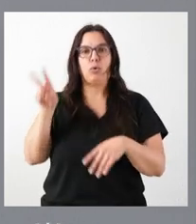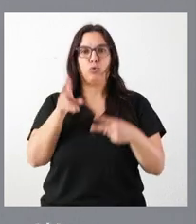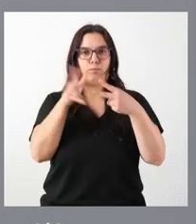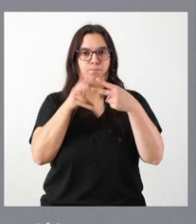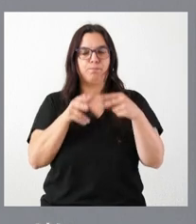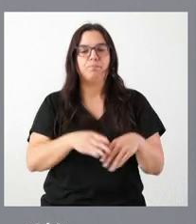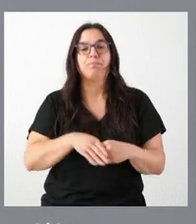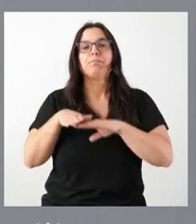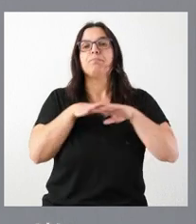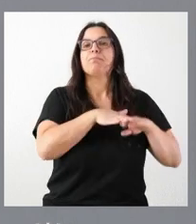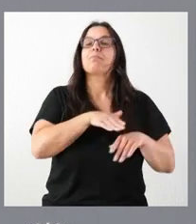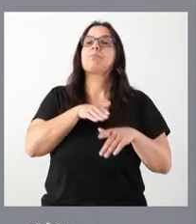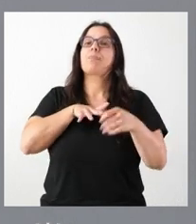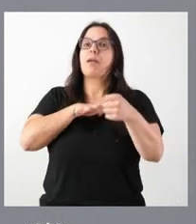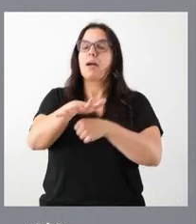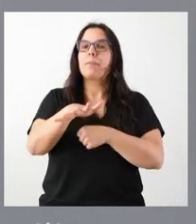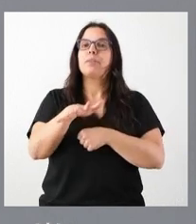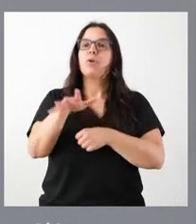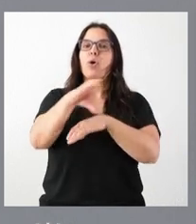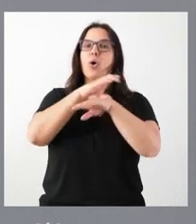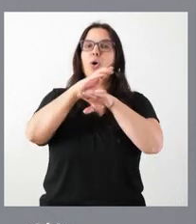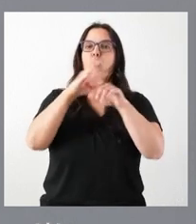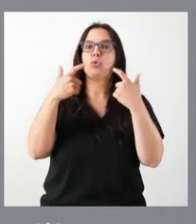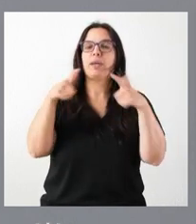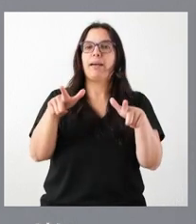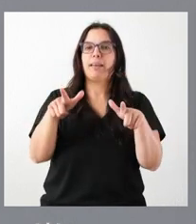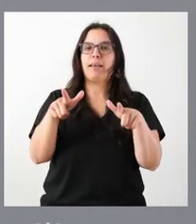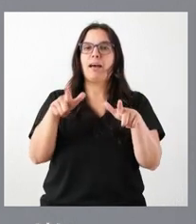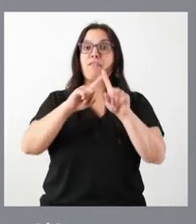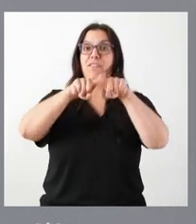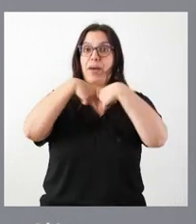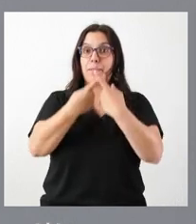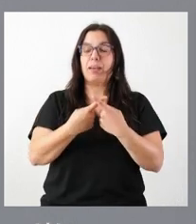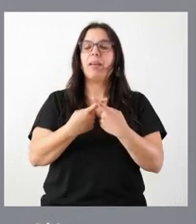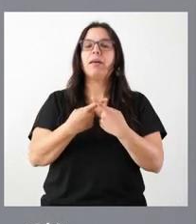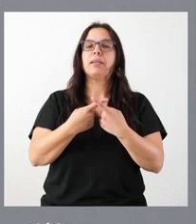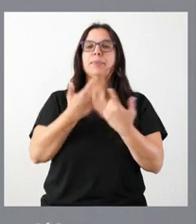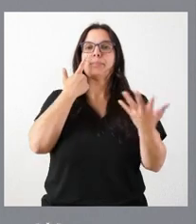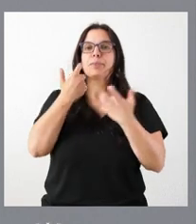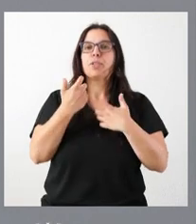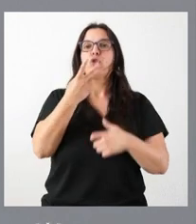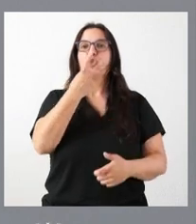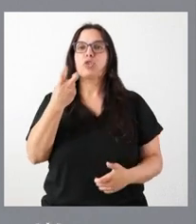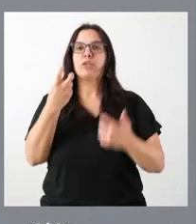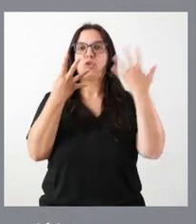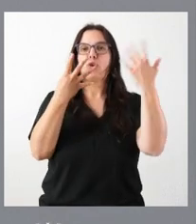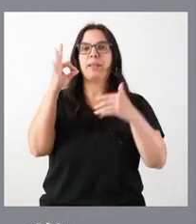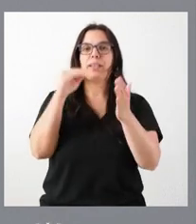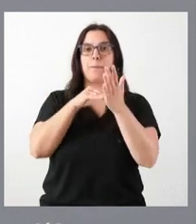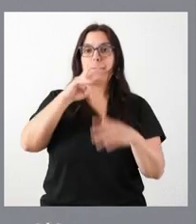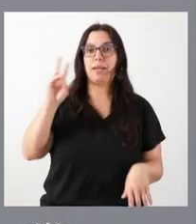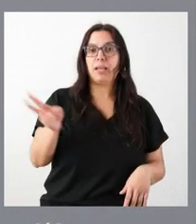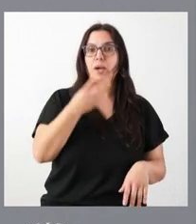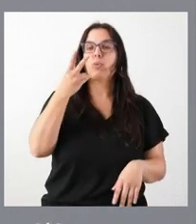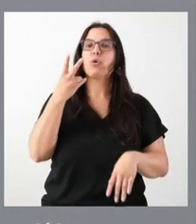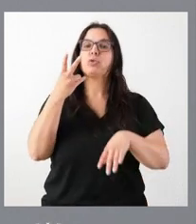En el ámbito de la Consejería de Familia, significarles 290.000 euros, que